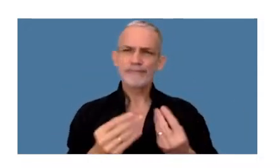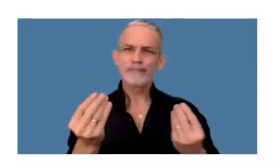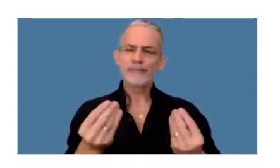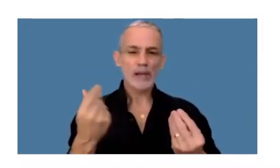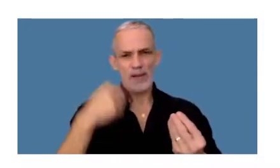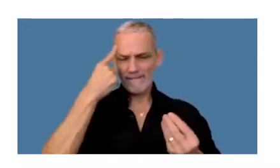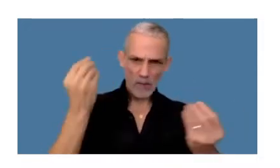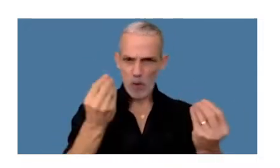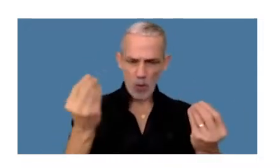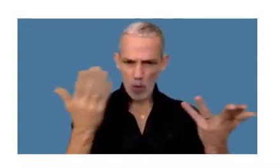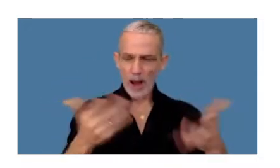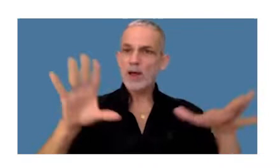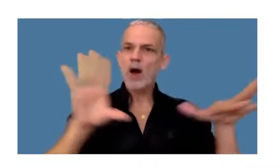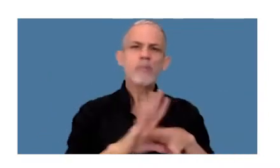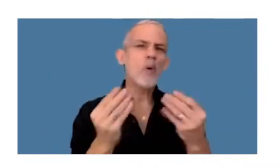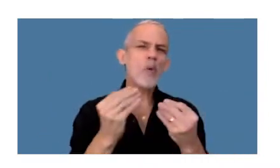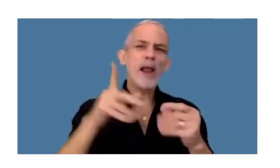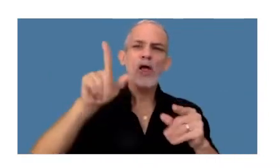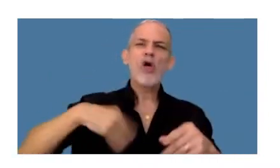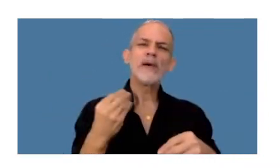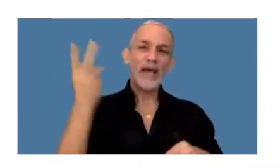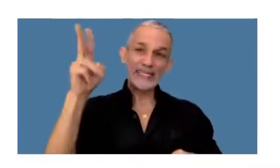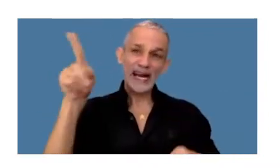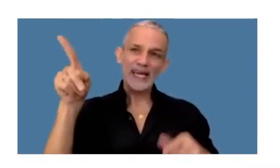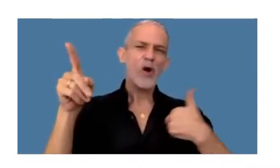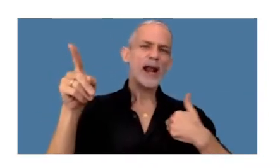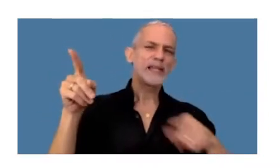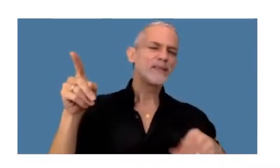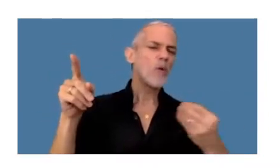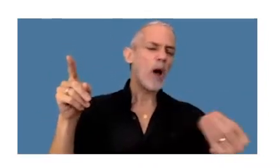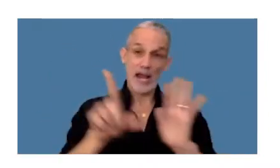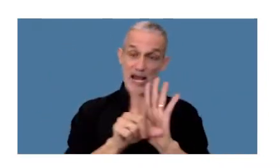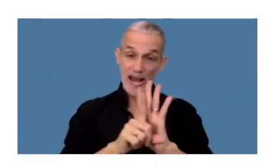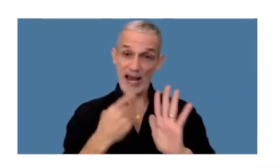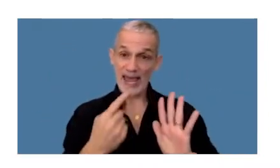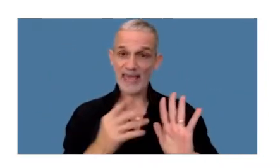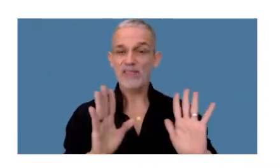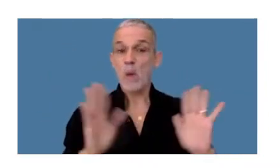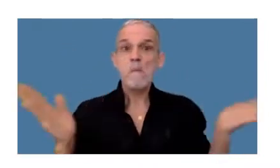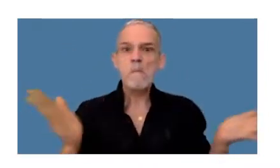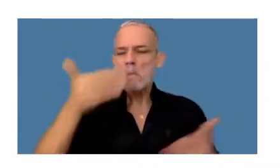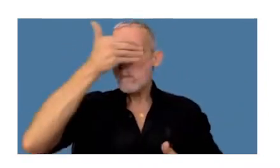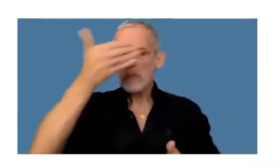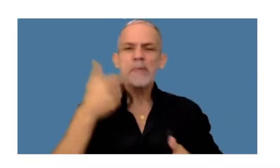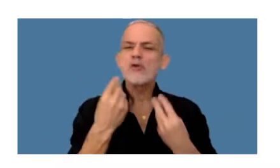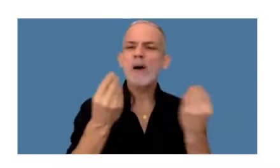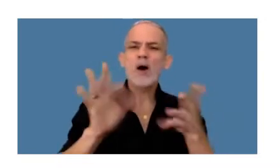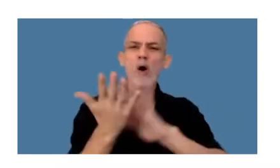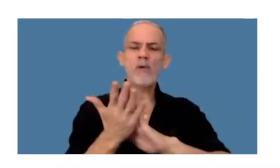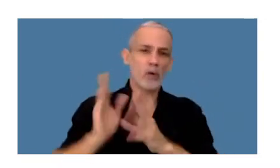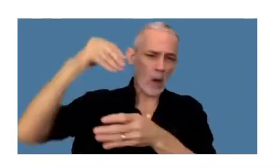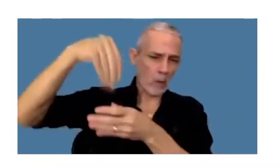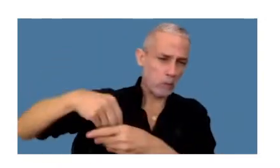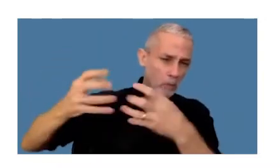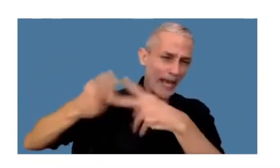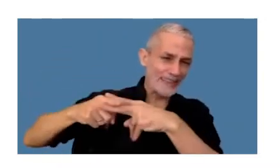tener que determinar en forma correcta cuál es la fuente de la ganancia la ley desconociendo la arquitectura propia de